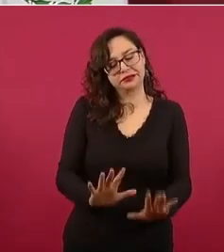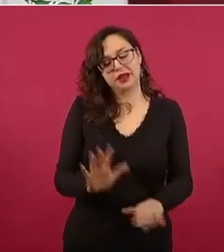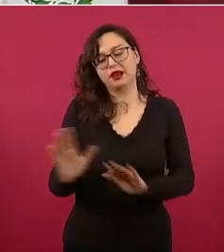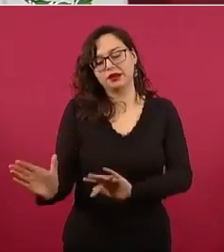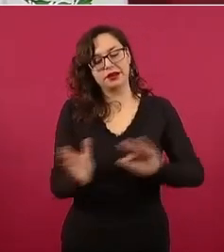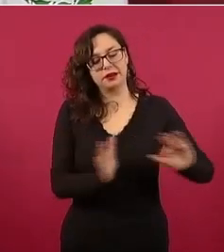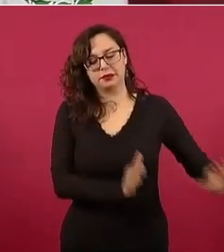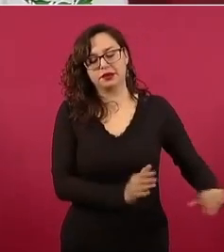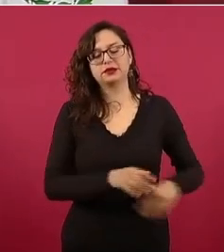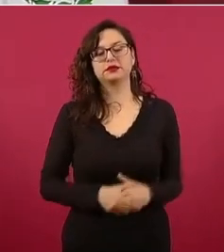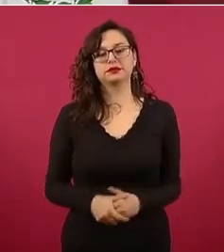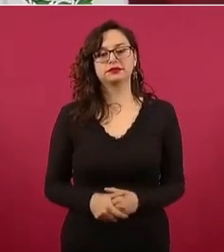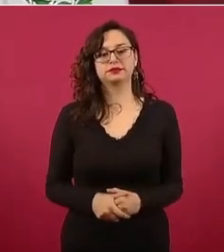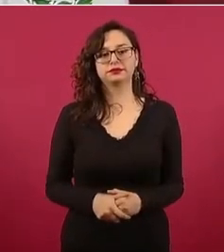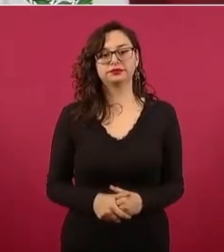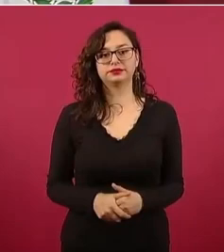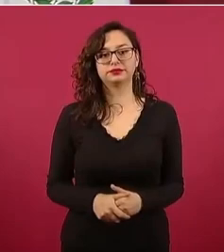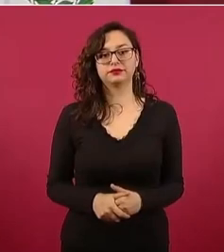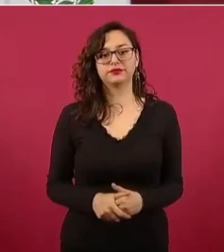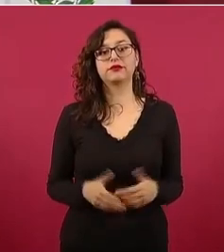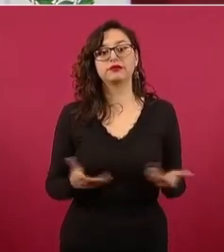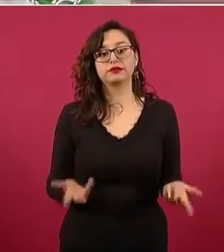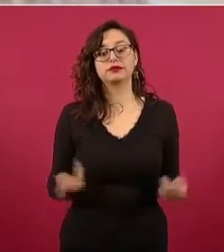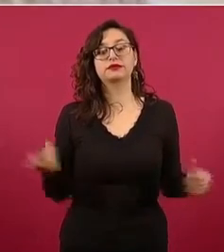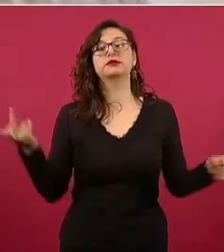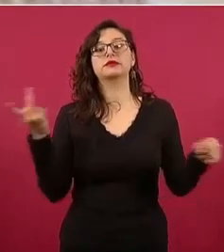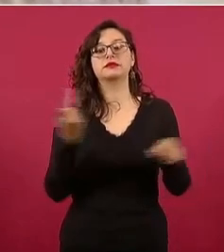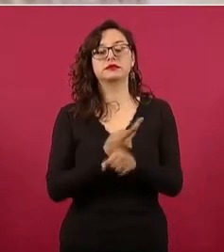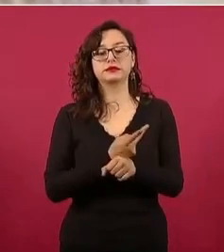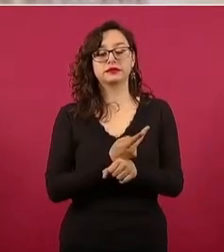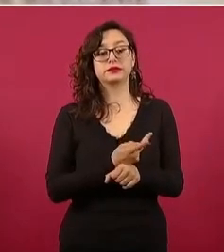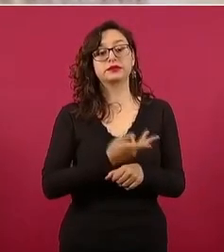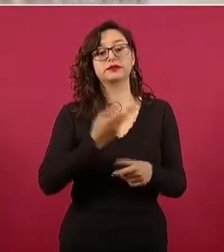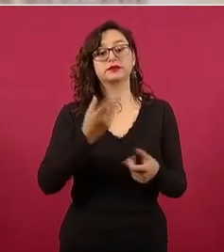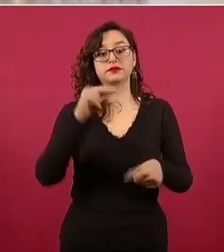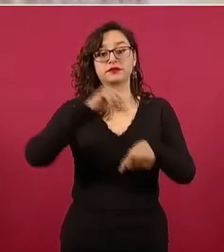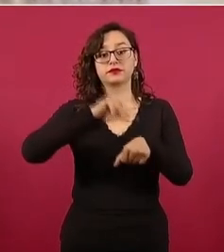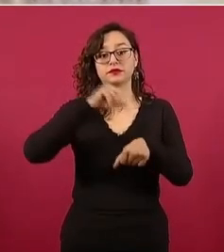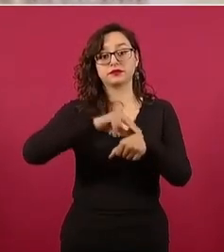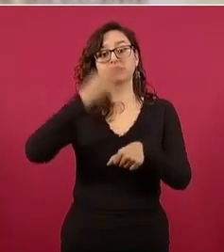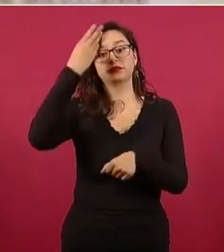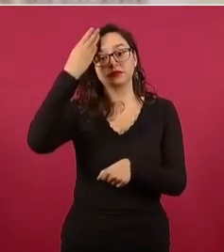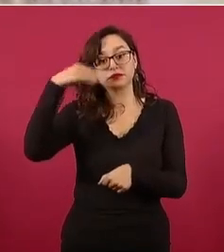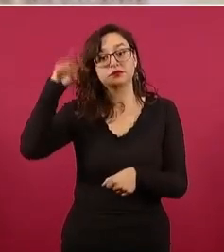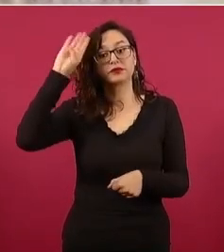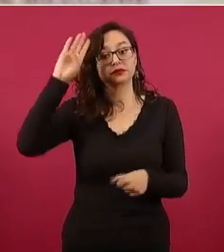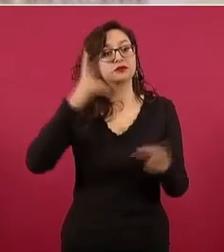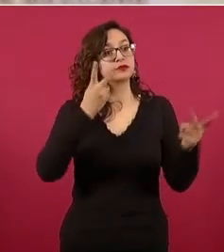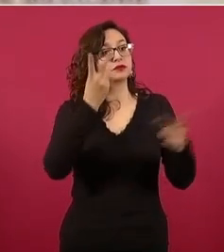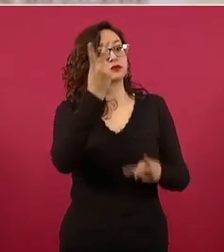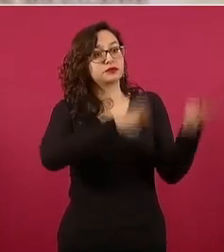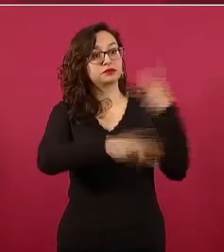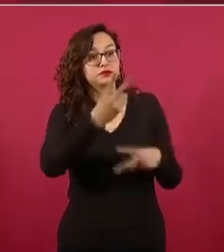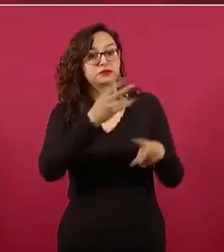con algunos médicos cubanos que les agradecemos mucho